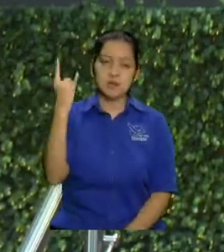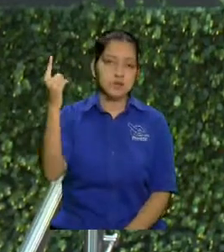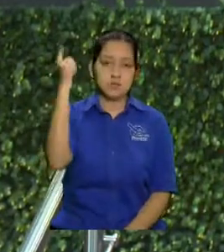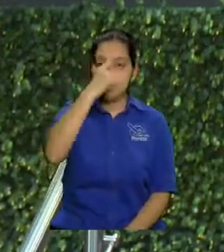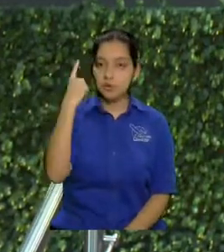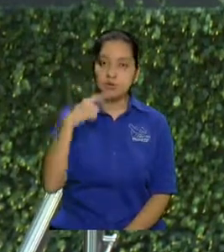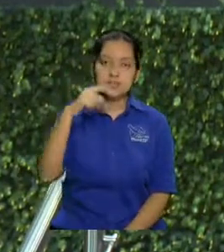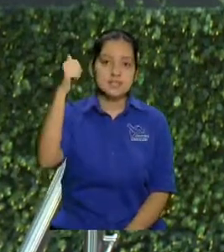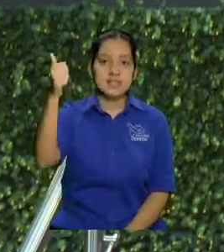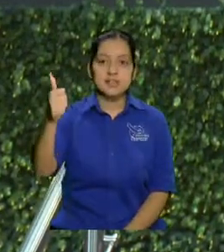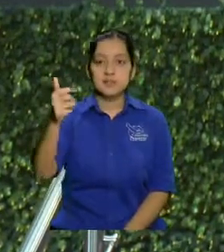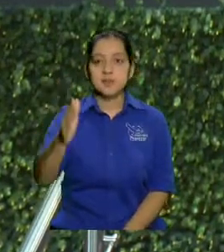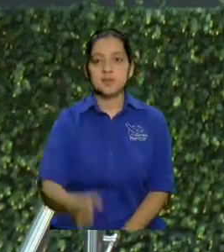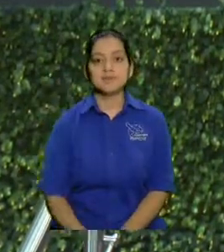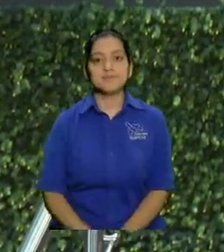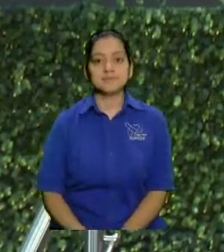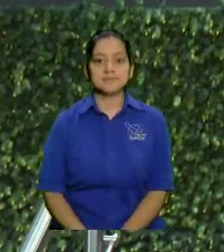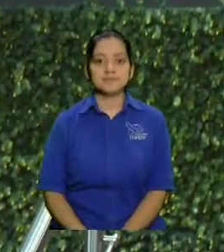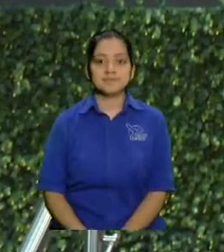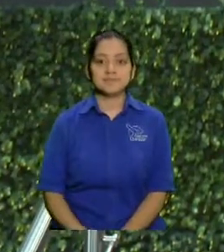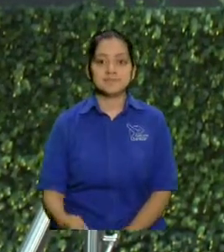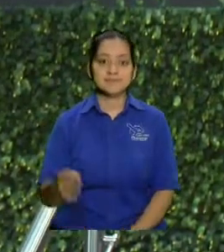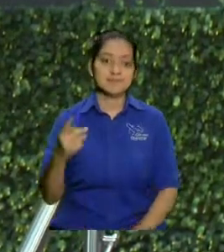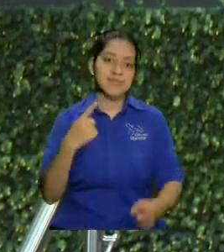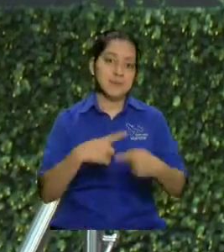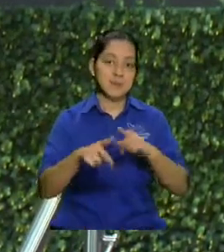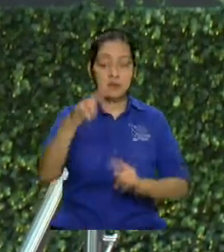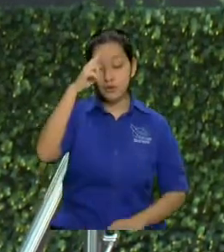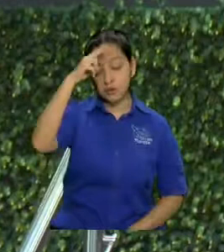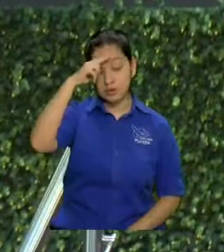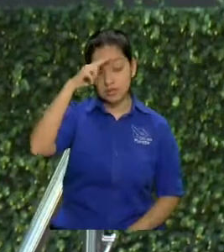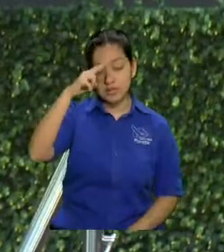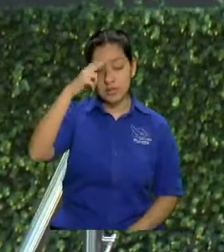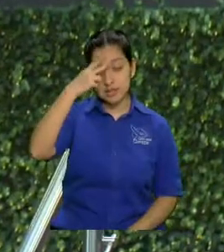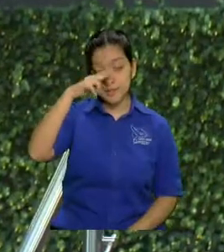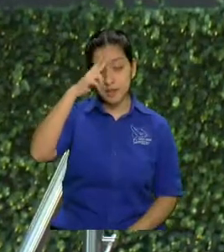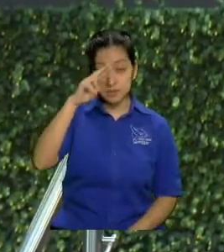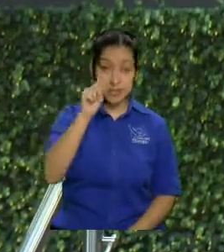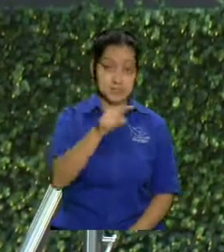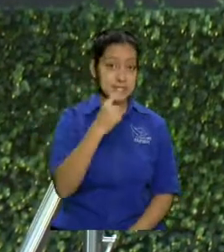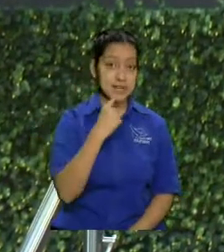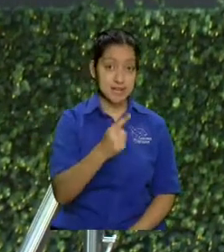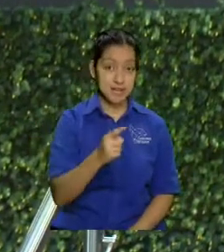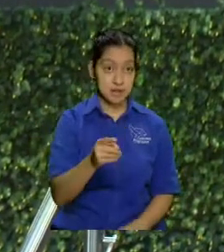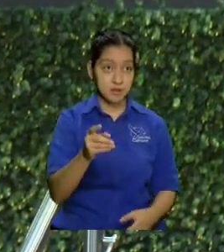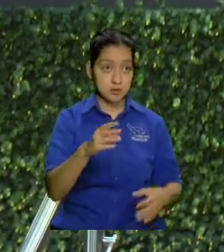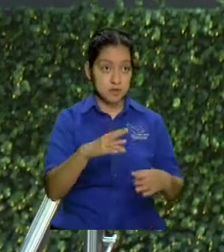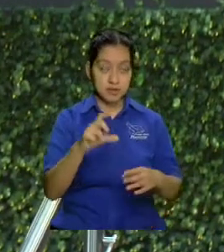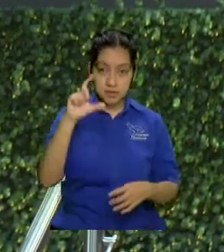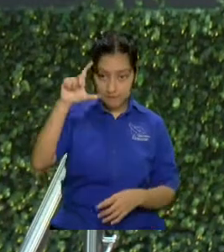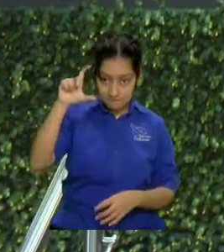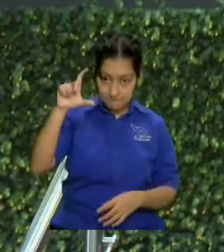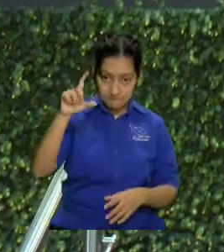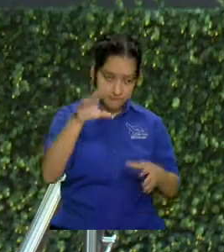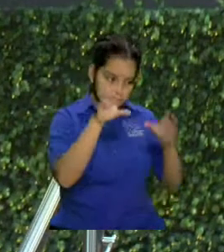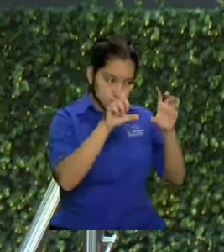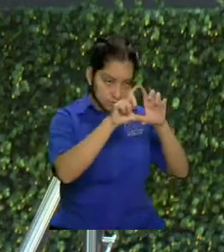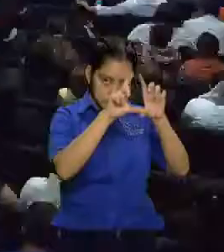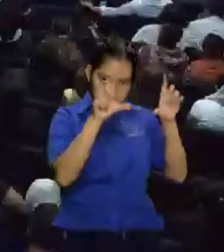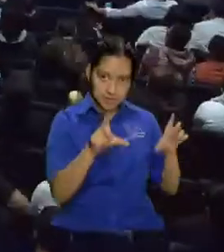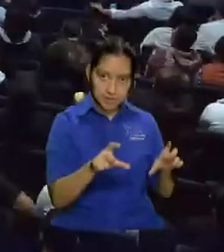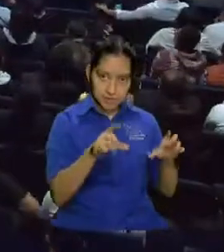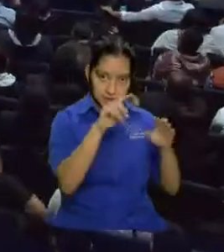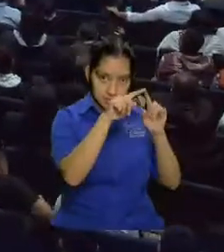mesusá en la Biblia no la va a encontrar pero los hebreos así le dicen es una tablita como este tamaño hay de diferentes